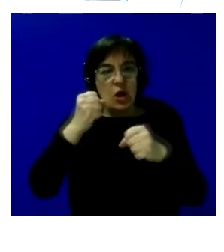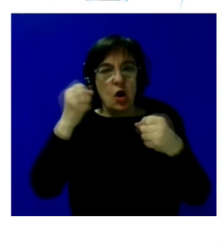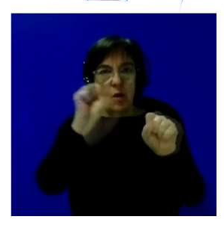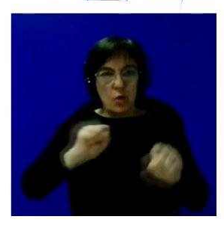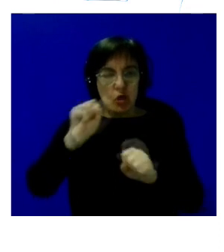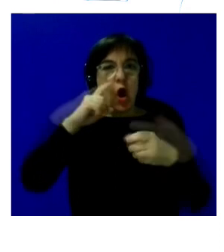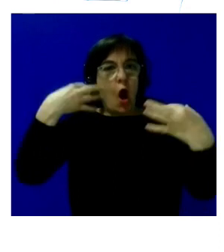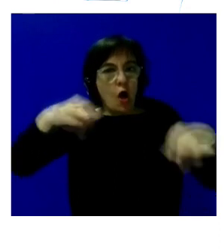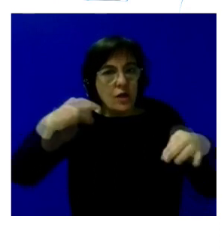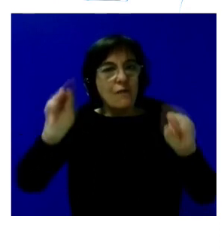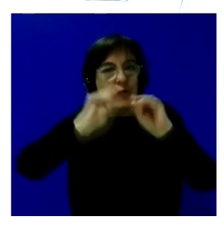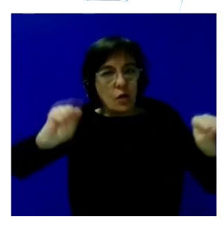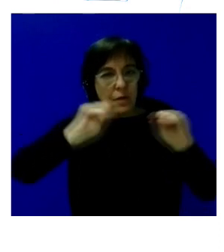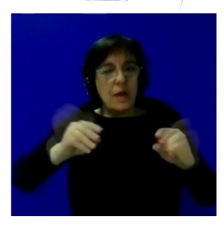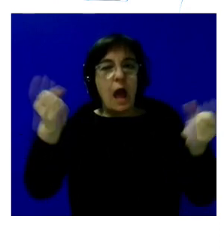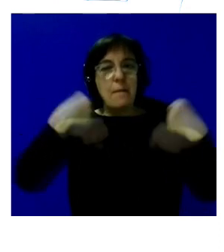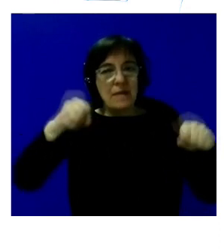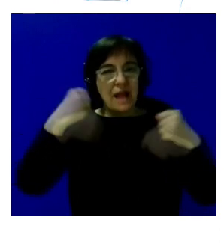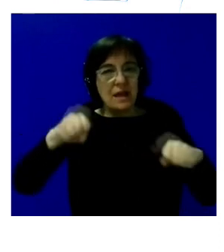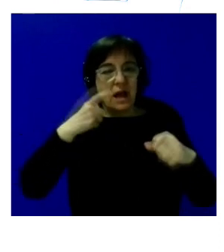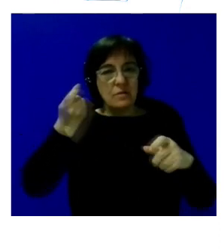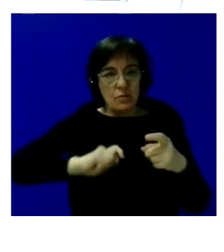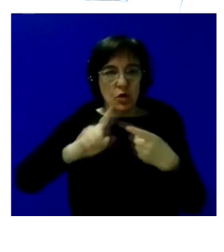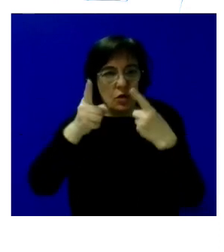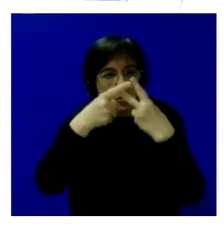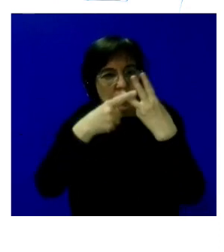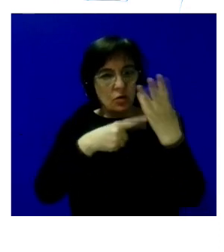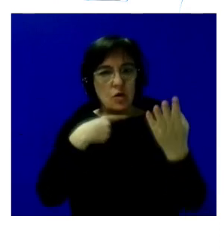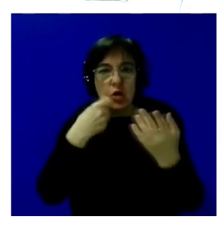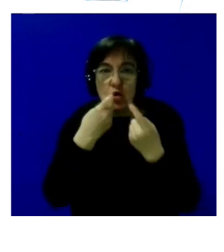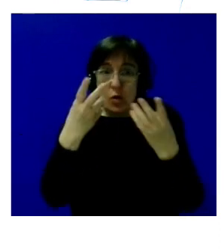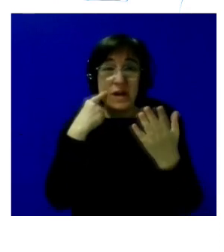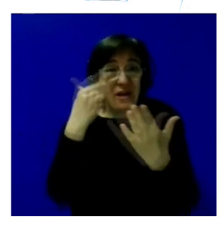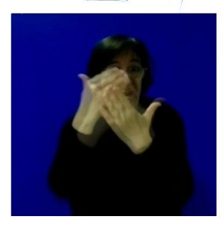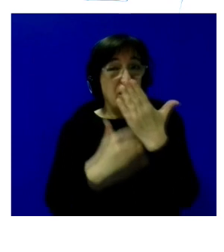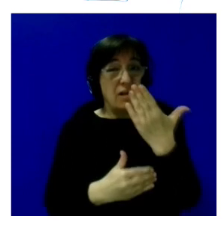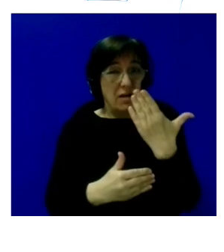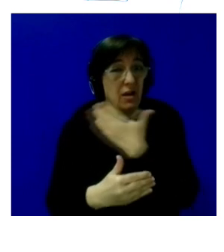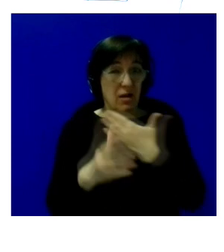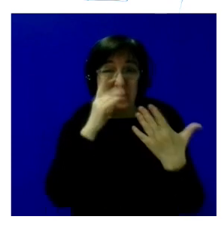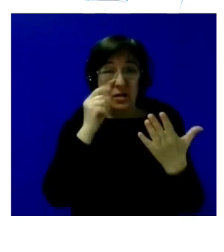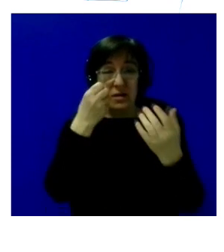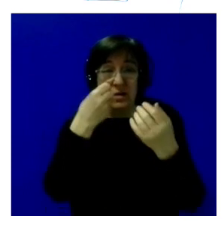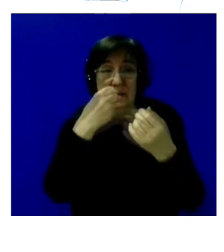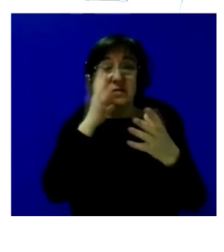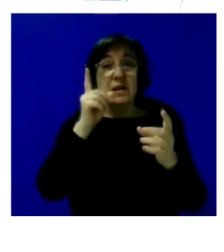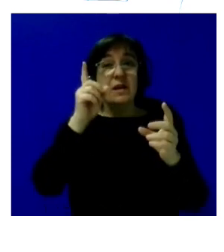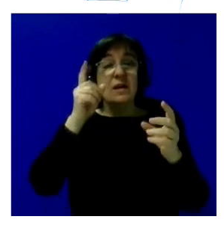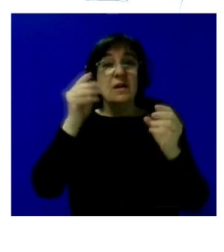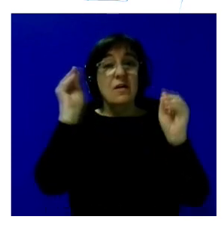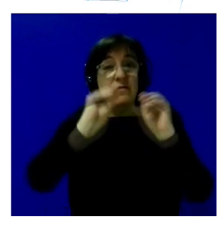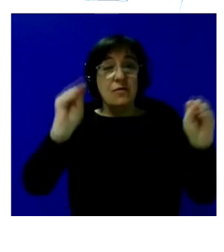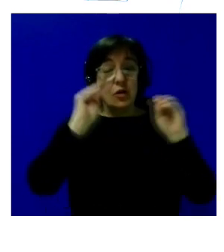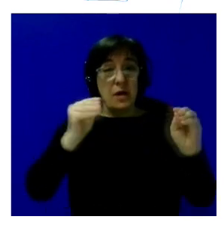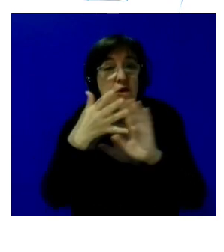realizadas prácticas profesionales ahí están descritos diversos números es interesante caer en la cuenta que el tipo de formaciones de las que estamos